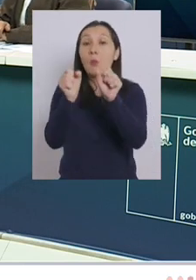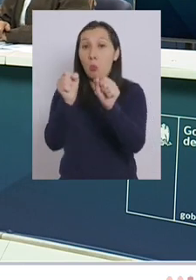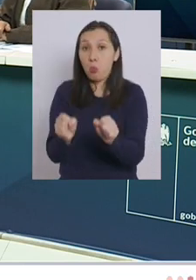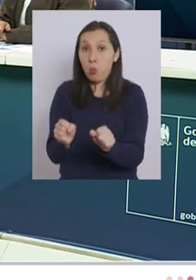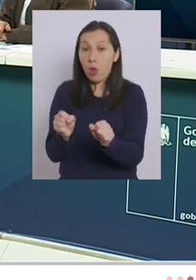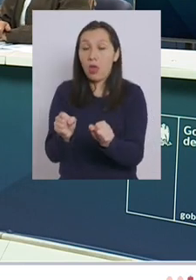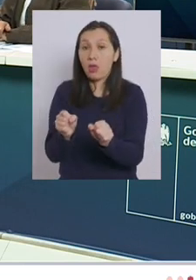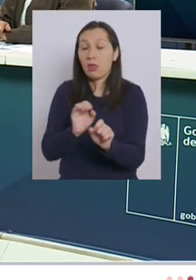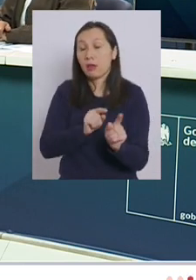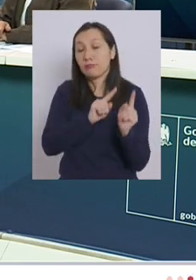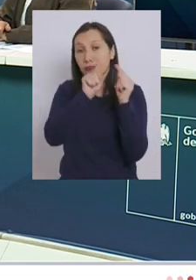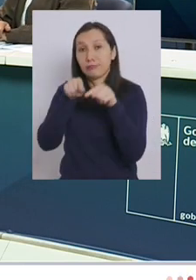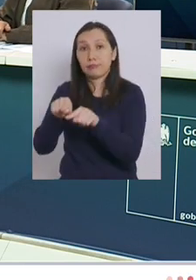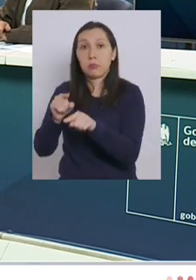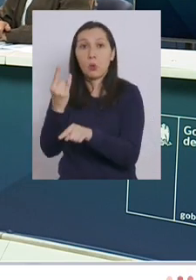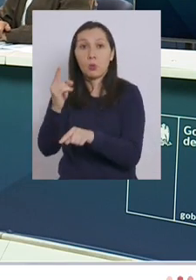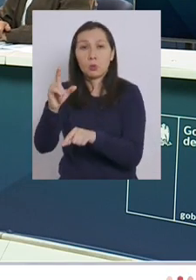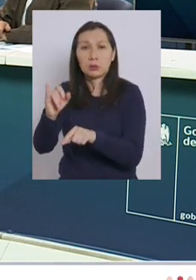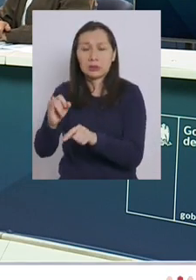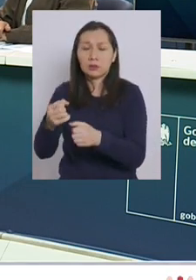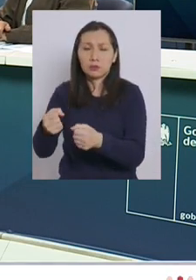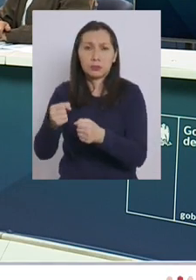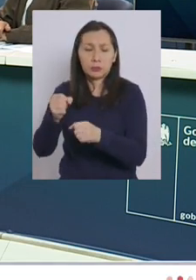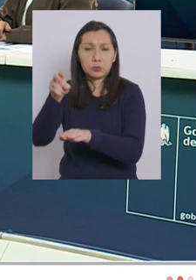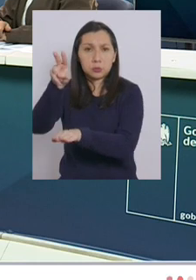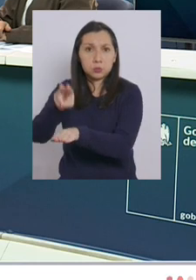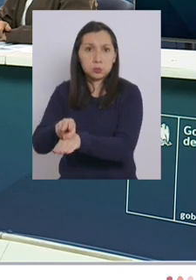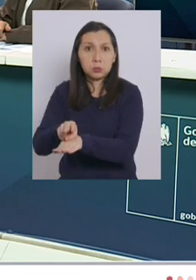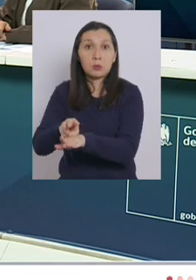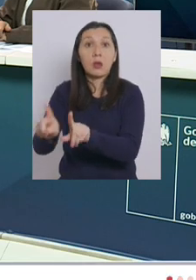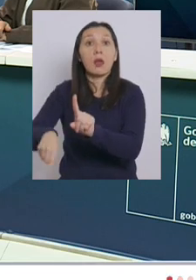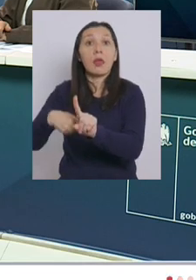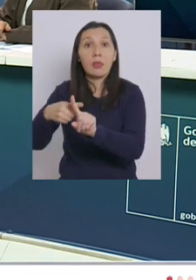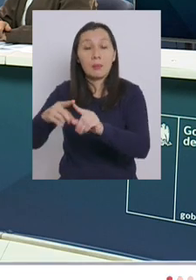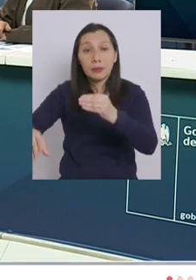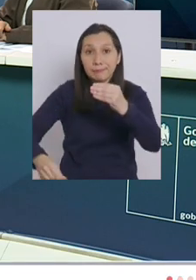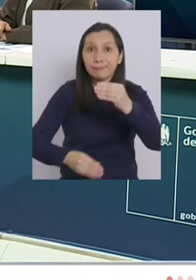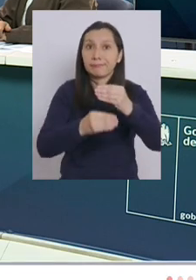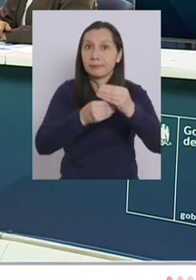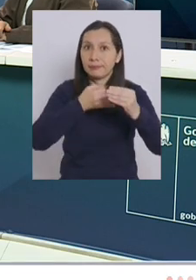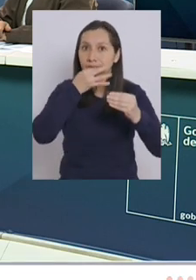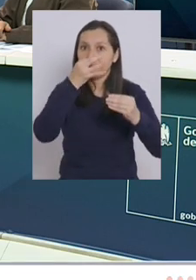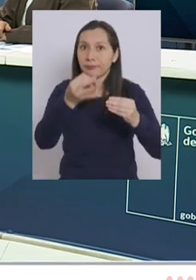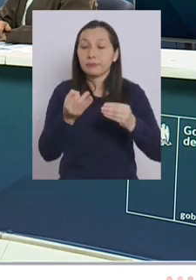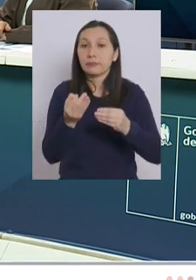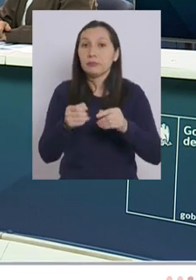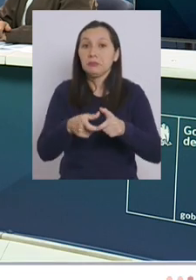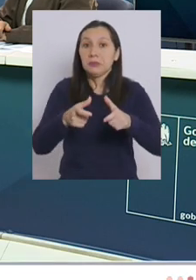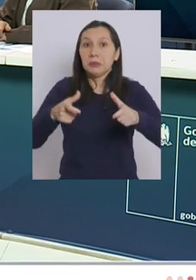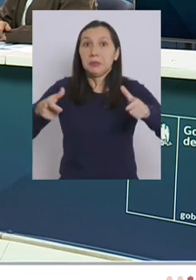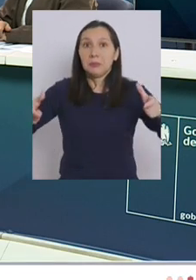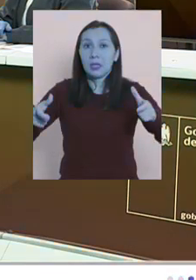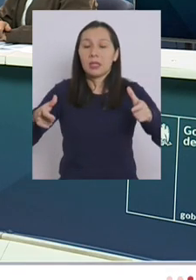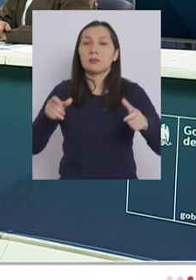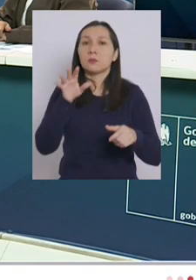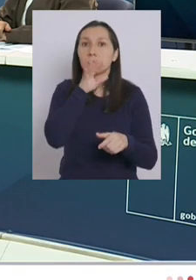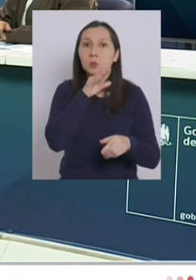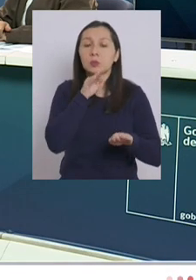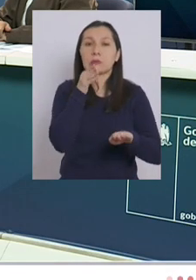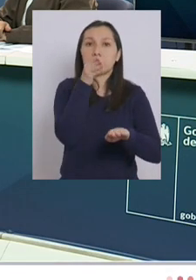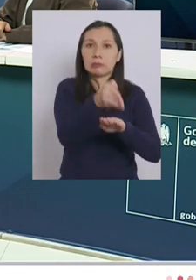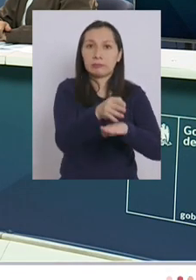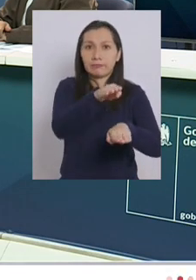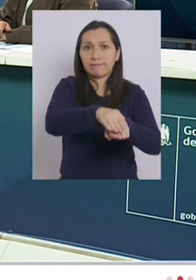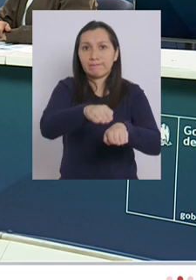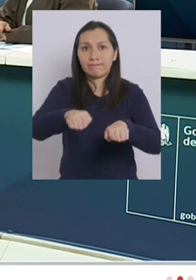quedar en unidades de cuidados intensivos. A eso le añado que si ante este aumento de la utilización de camas